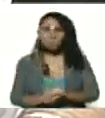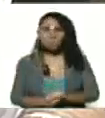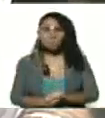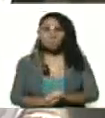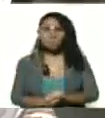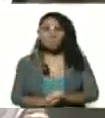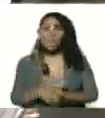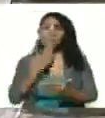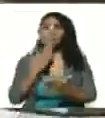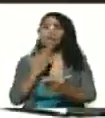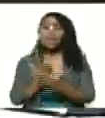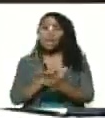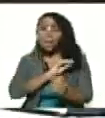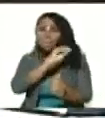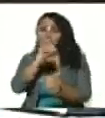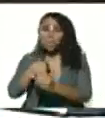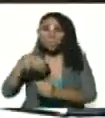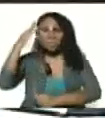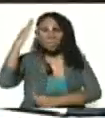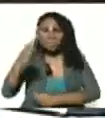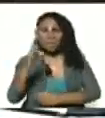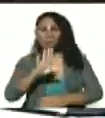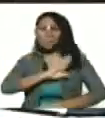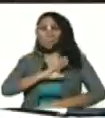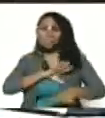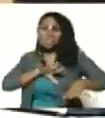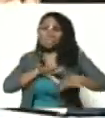Pedir una invasión militar, una toma de Cuba.